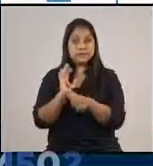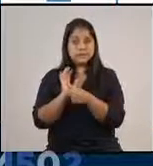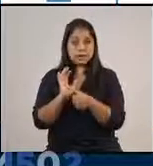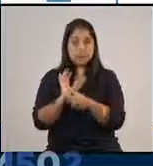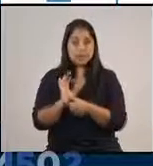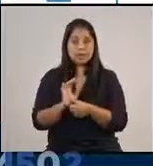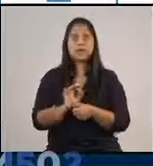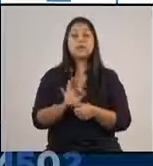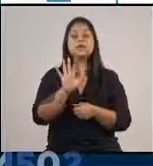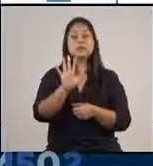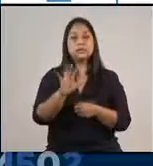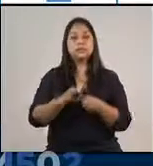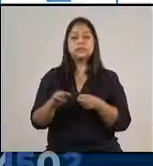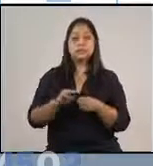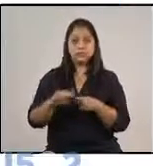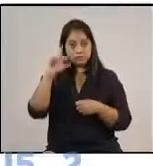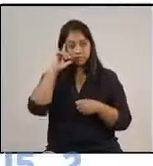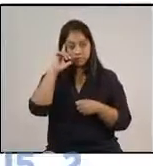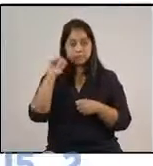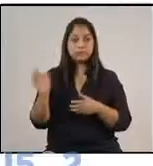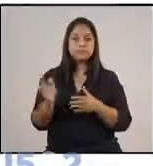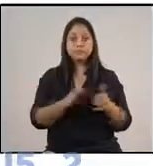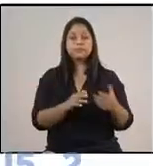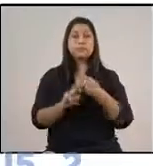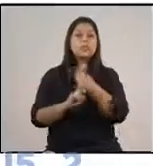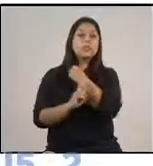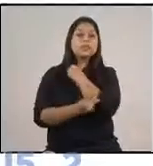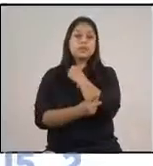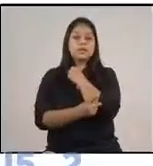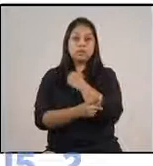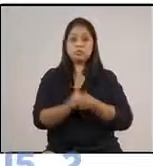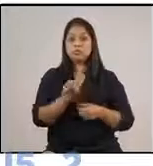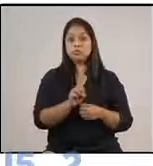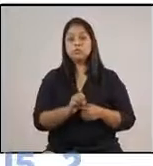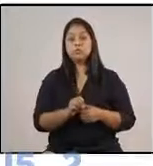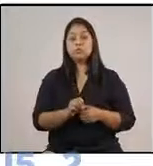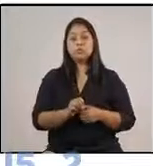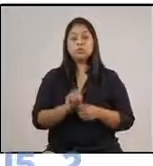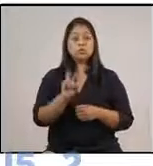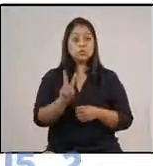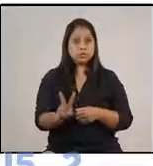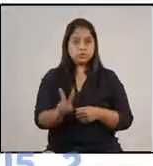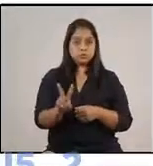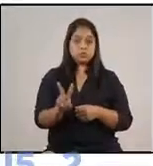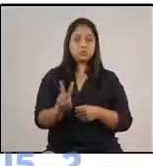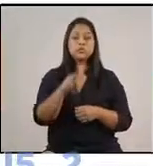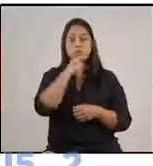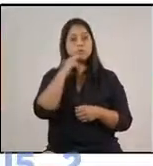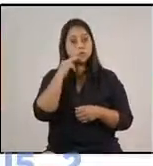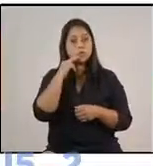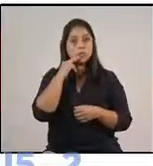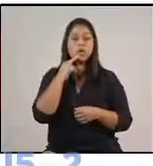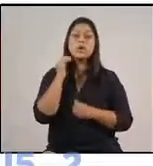y 5 en alerta amarilla. De Huehuetenango, de sus 33 municipios, 2 están en alerta roja,